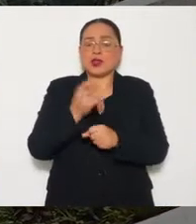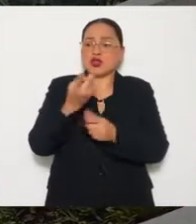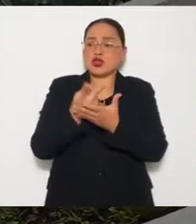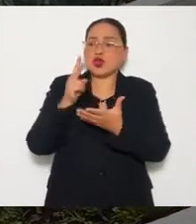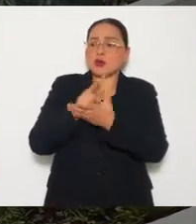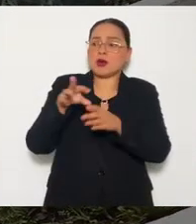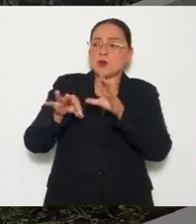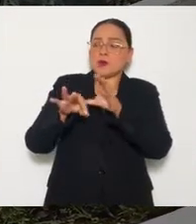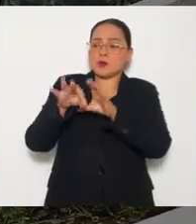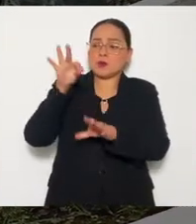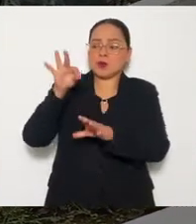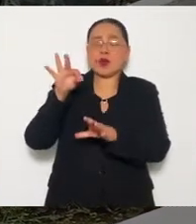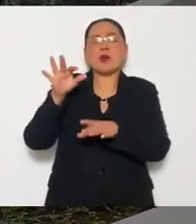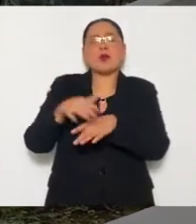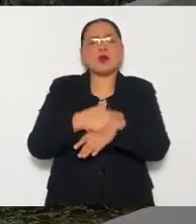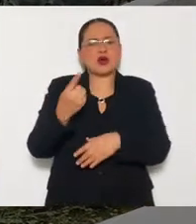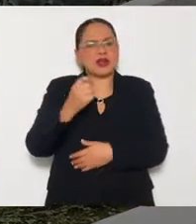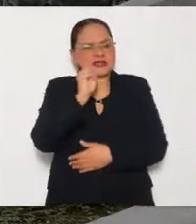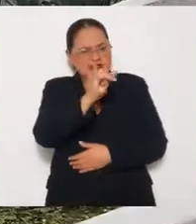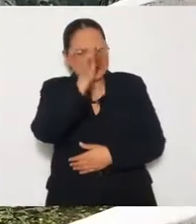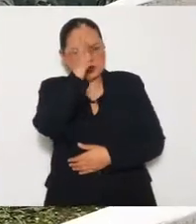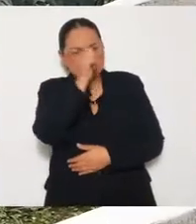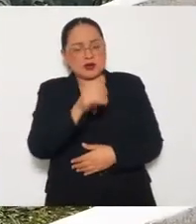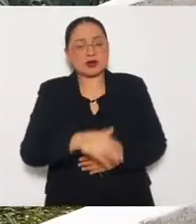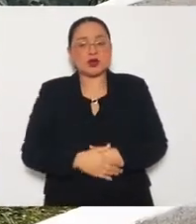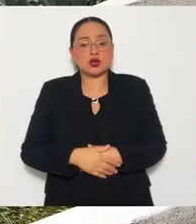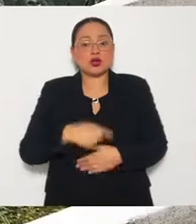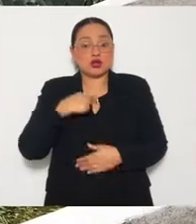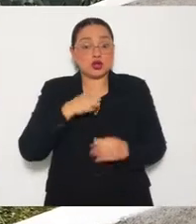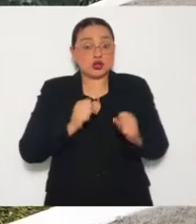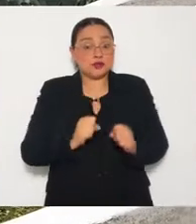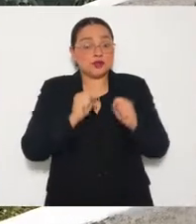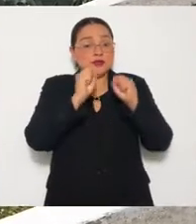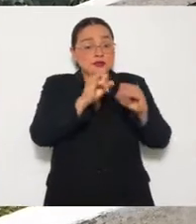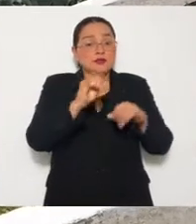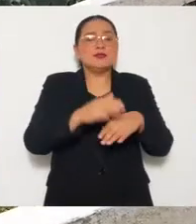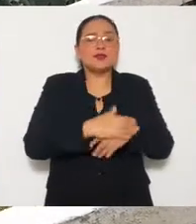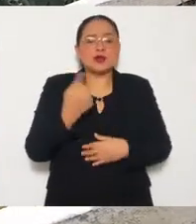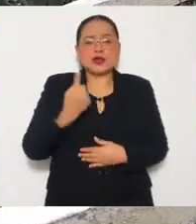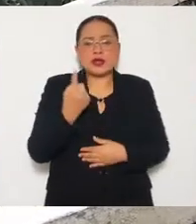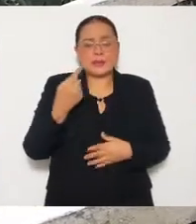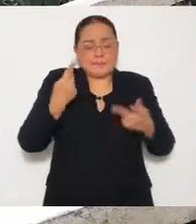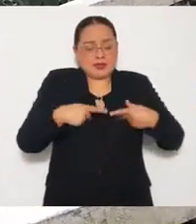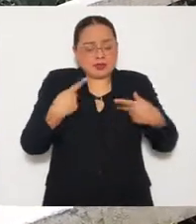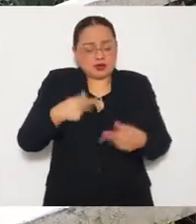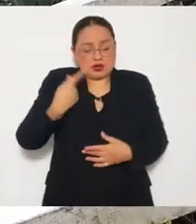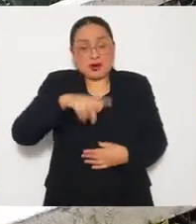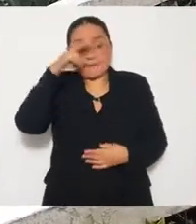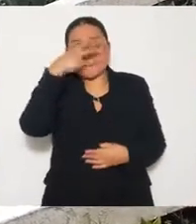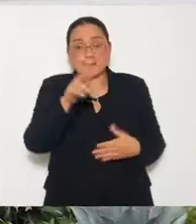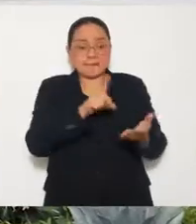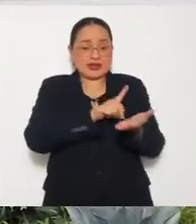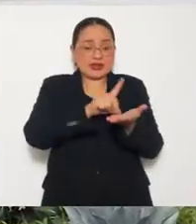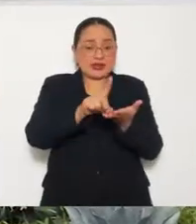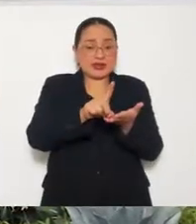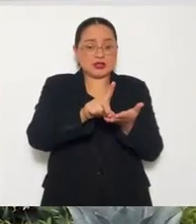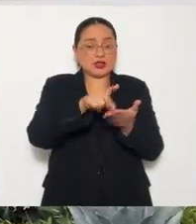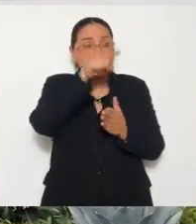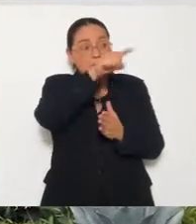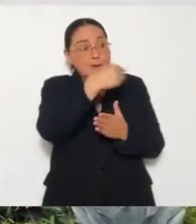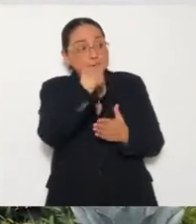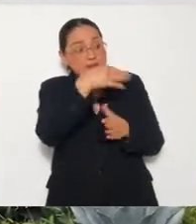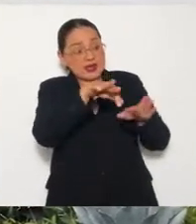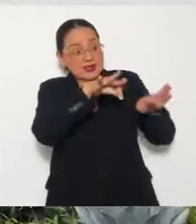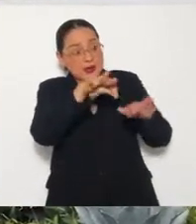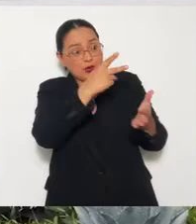reelección legislativa? ¿Por qué? A favor, porque es un derecho de los mexicanos premiar